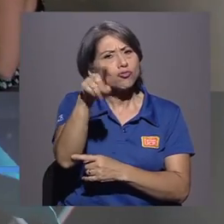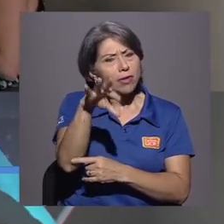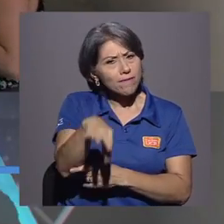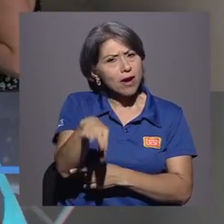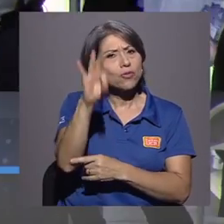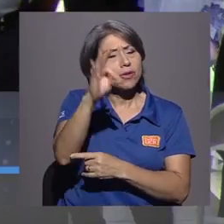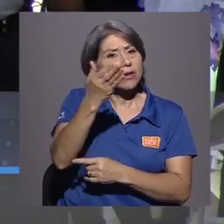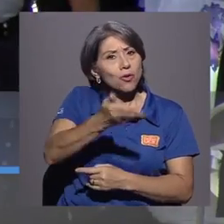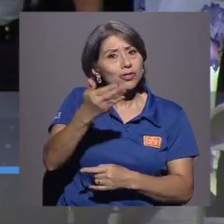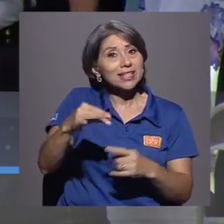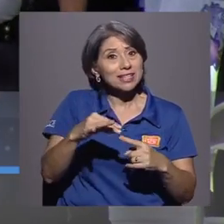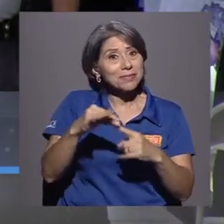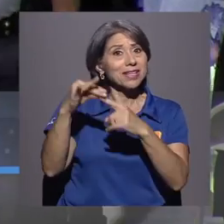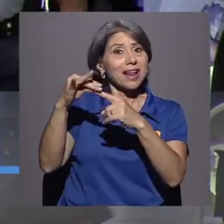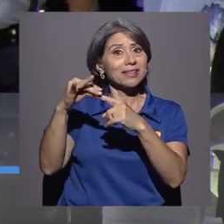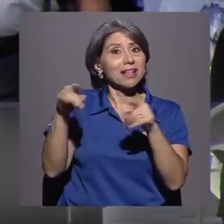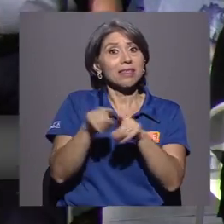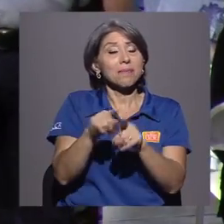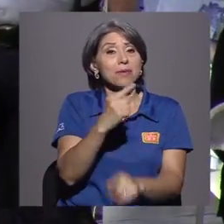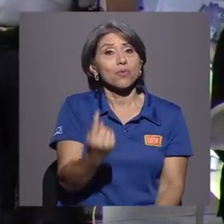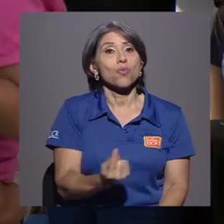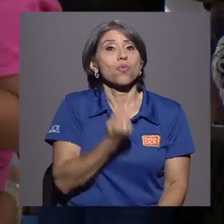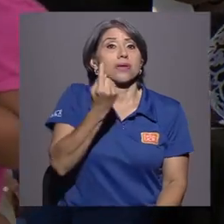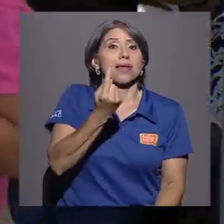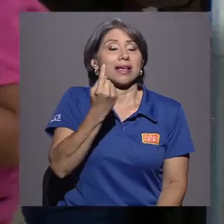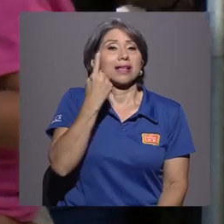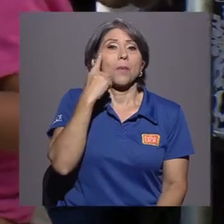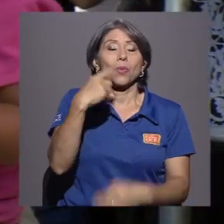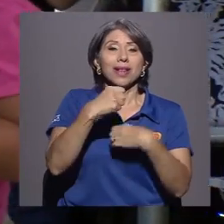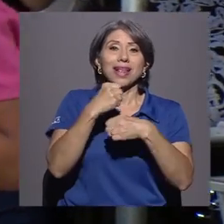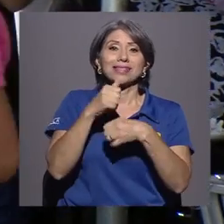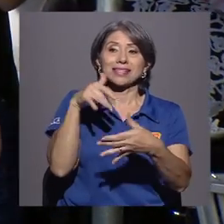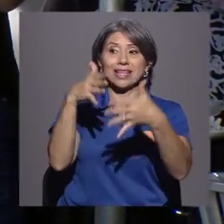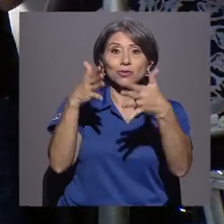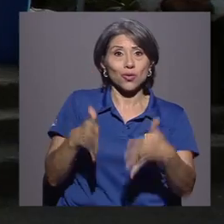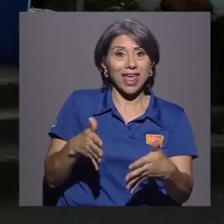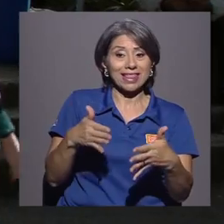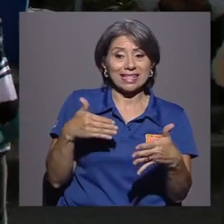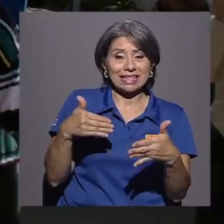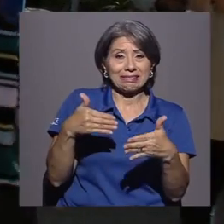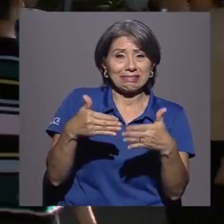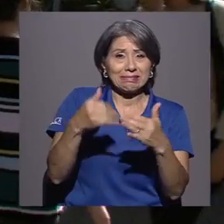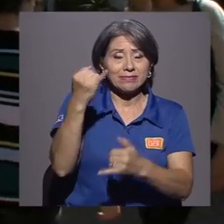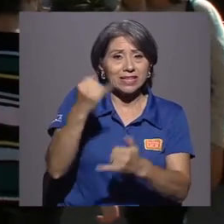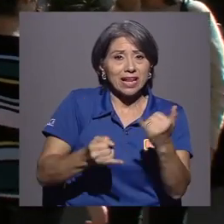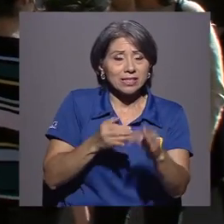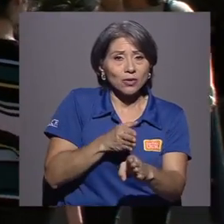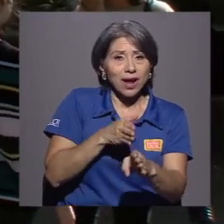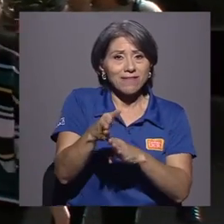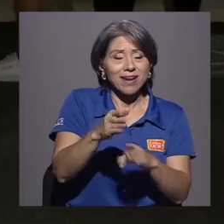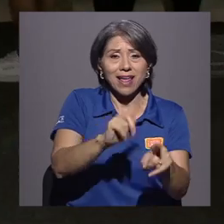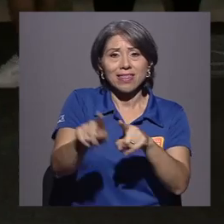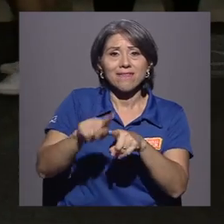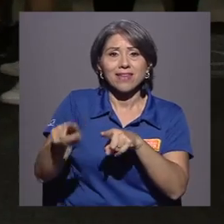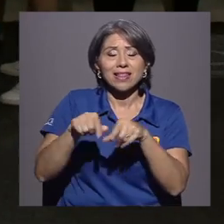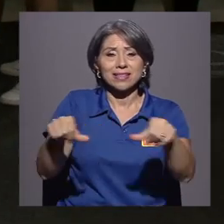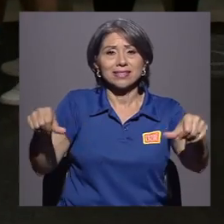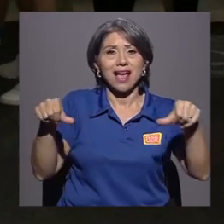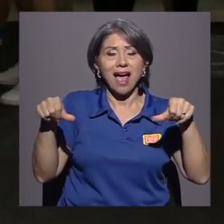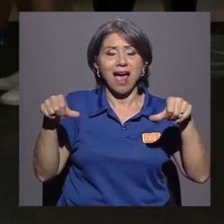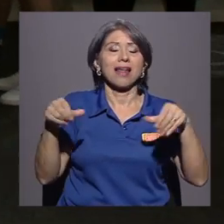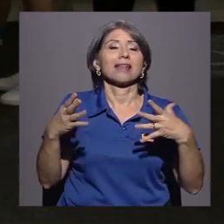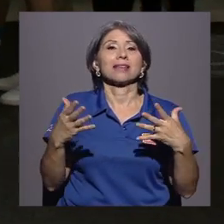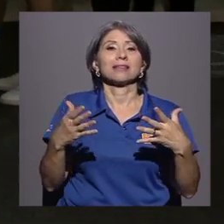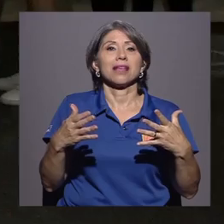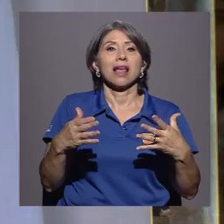muy especiales y además únicas porque son hechas por estudiantes ya que finalizan su carrera en las diferentes ramas de las artes,